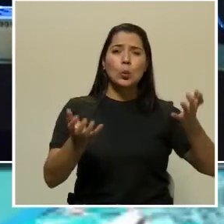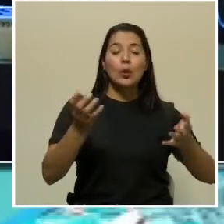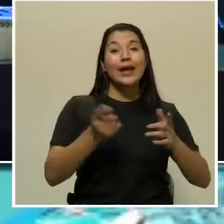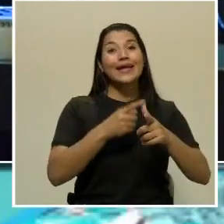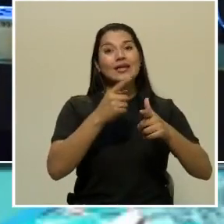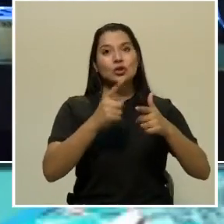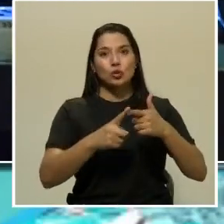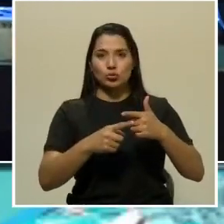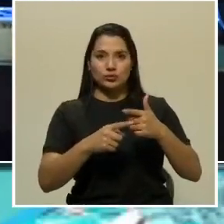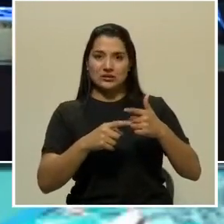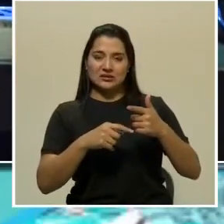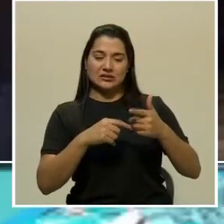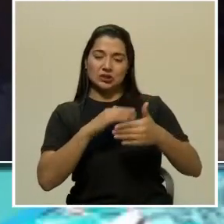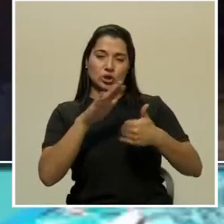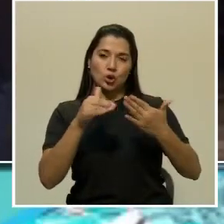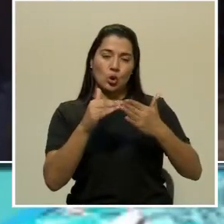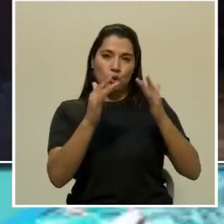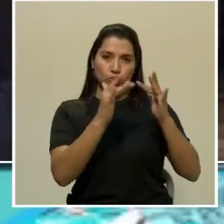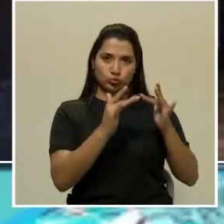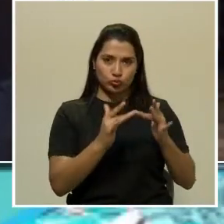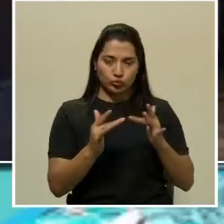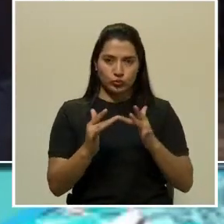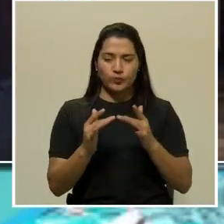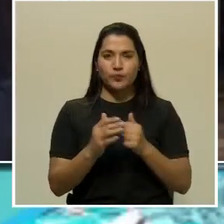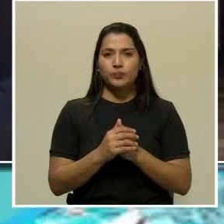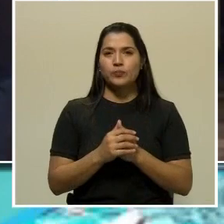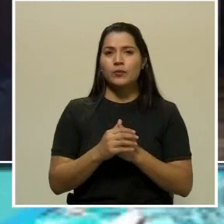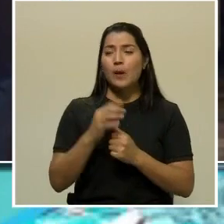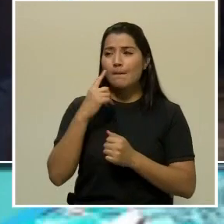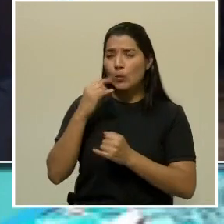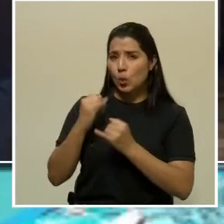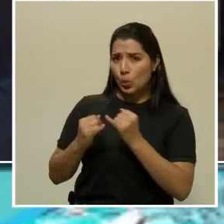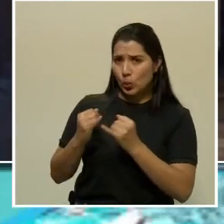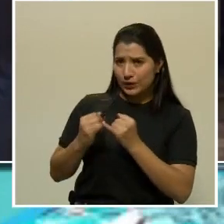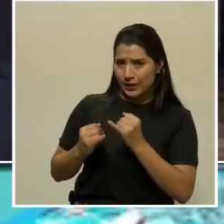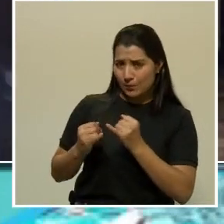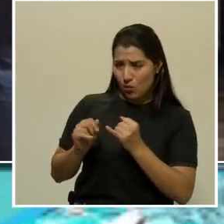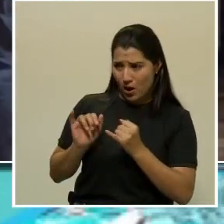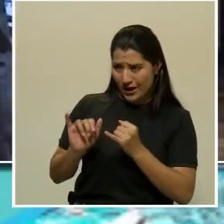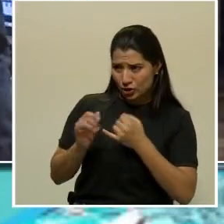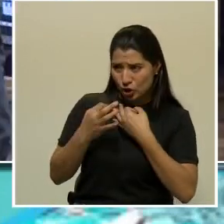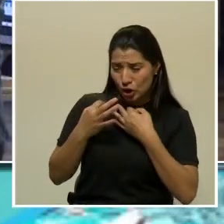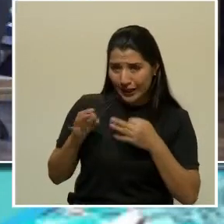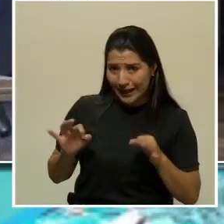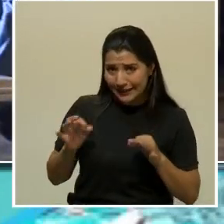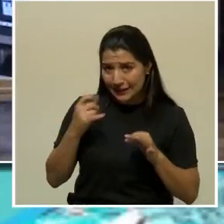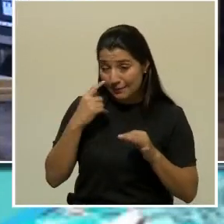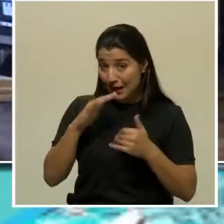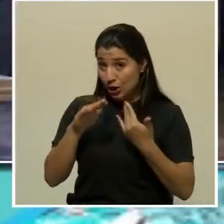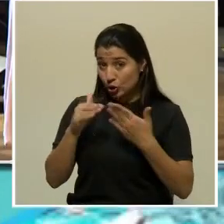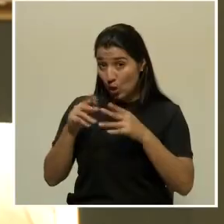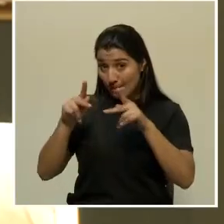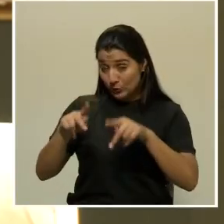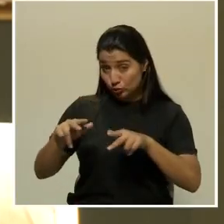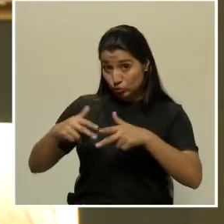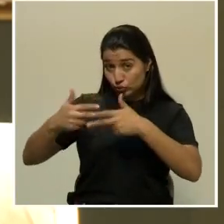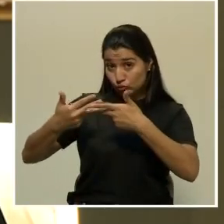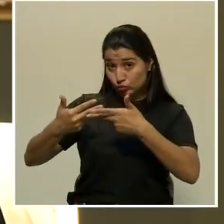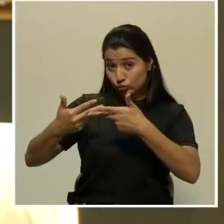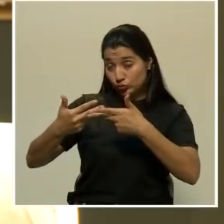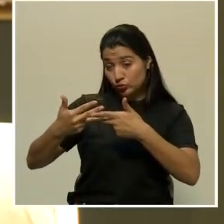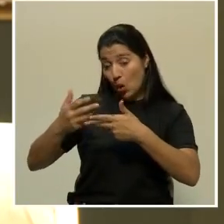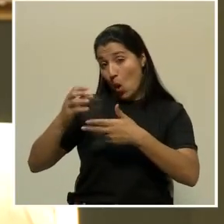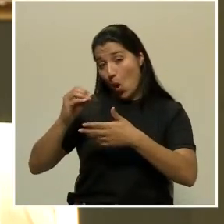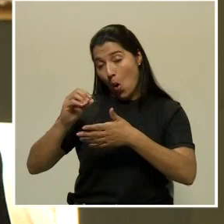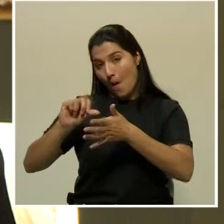a lo largo de este periodo. Bueno, buenísimo. Va a ser gratis para el público en streaming o en el link,